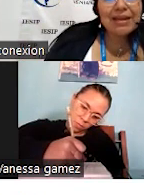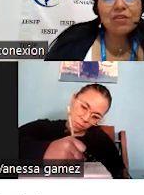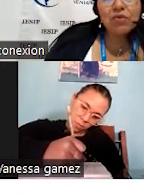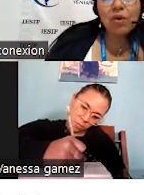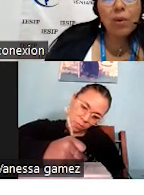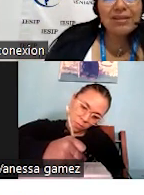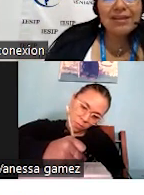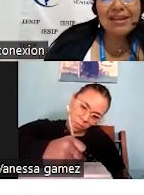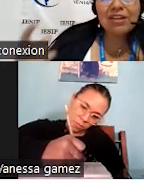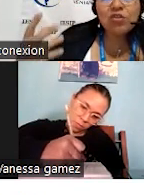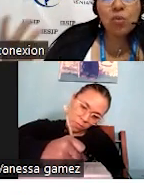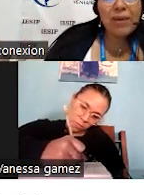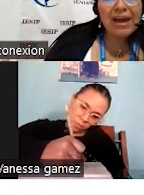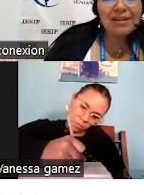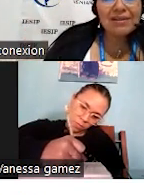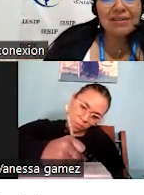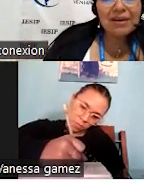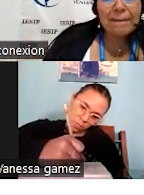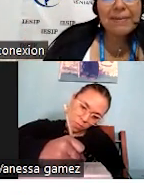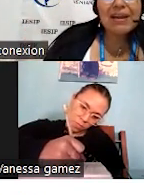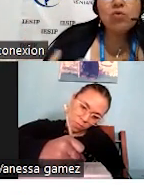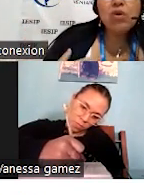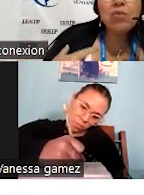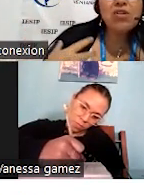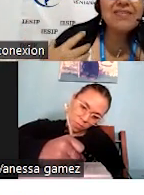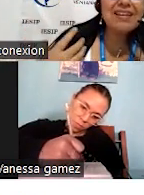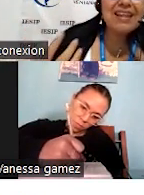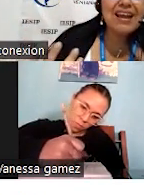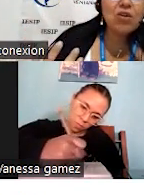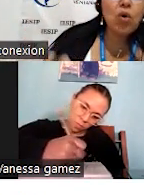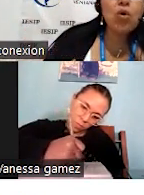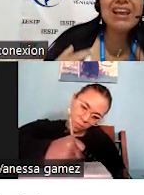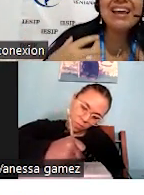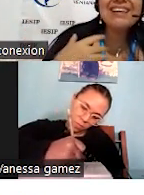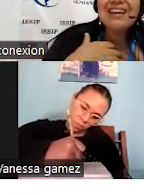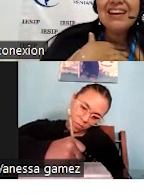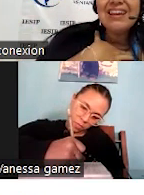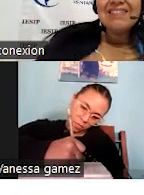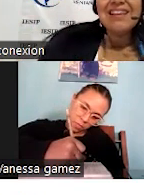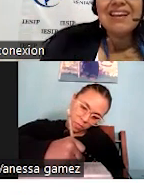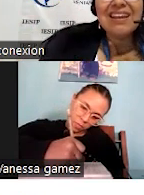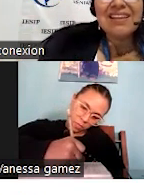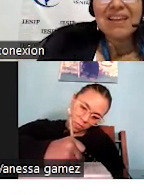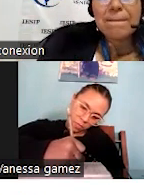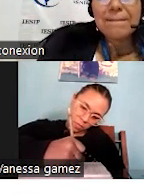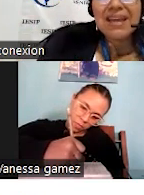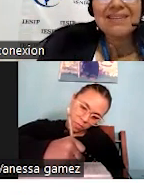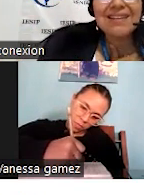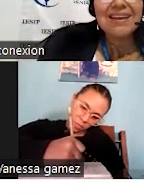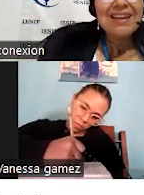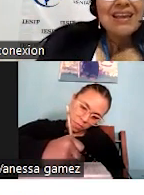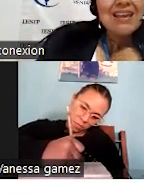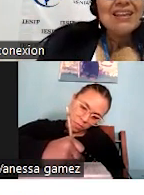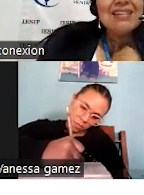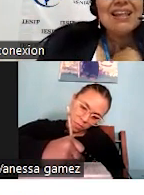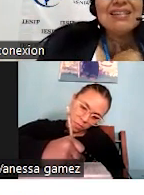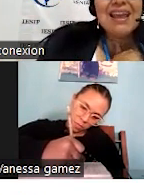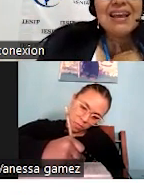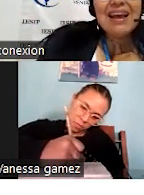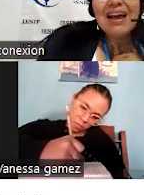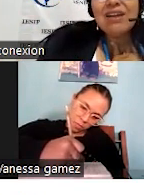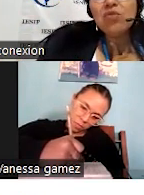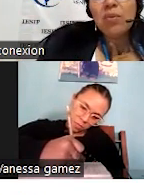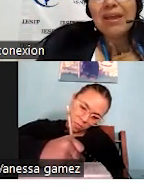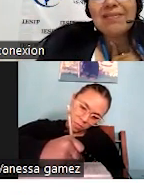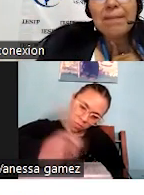tener eso en cuenta, innovar para un nuevo escenario, o que esa, esa, esa empresa este,